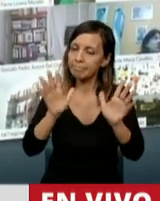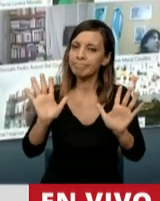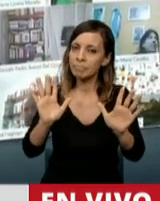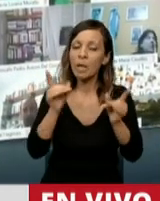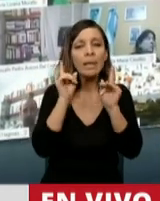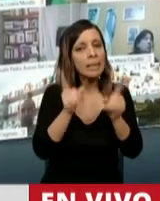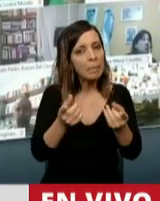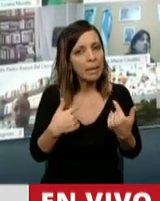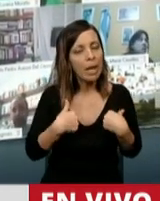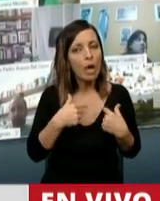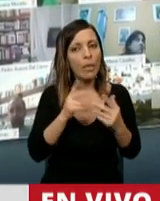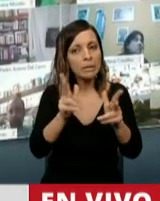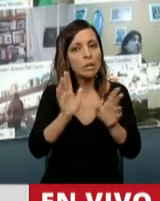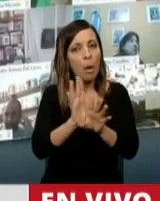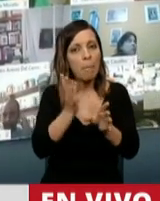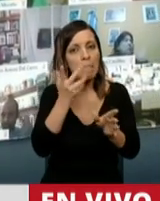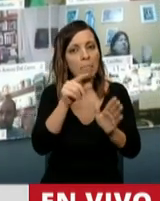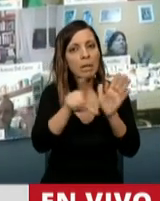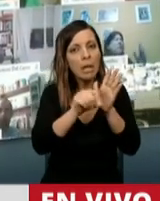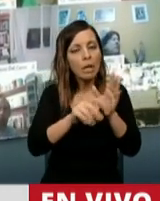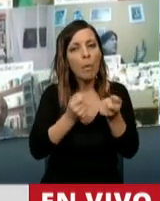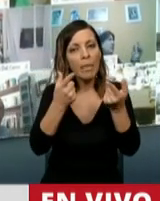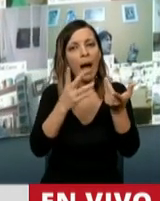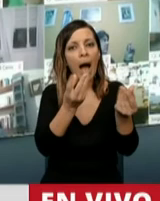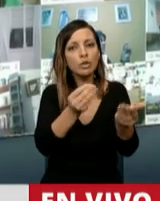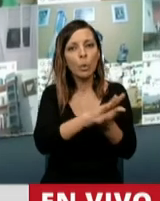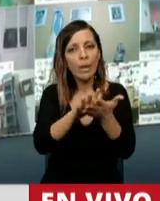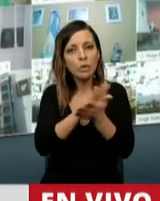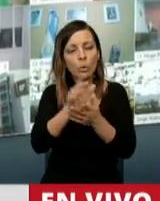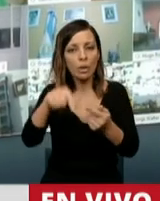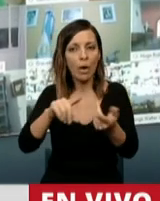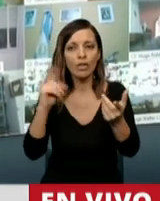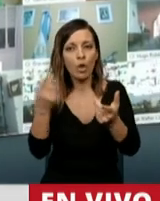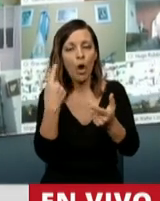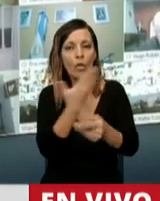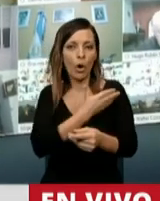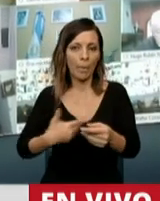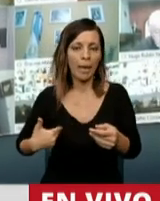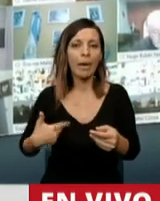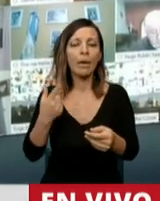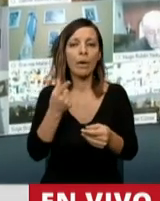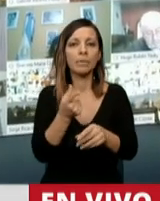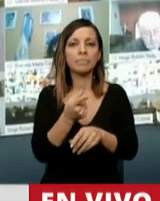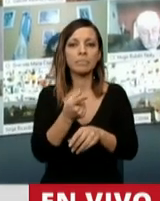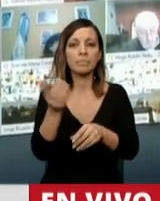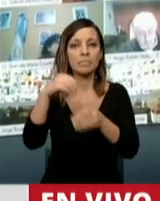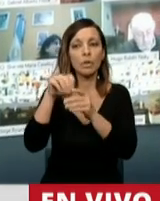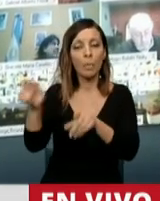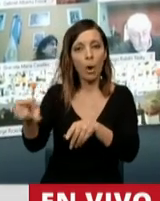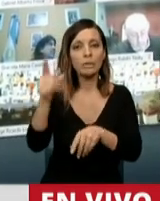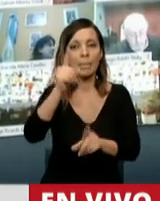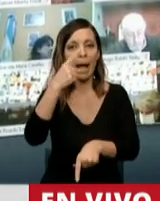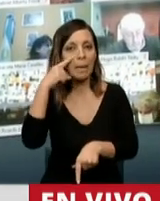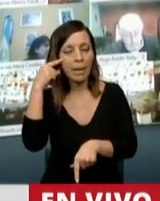celebrar esta moratoria que es una herramienta más de auxilio donde todo el gobierno que incluye usted y el Presidente Alberto